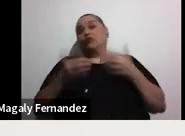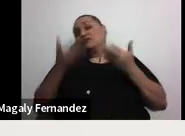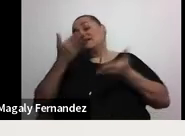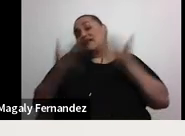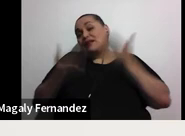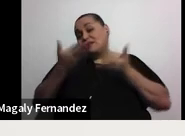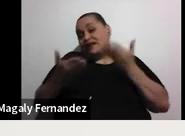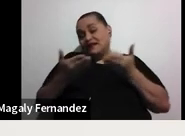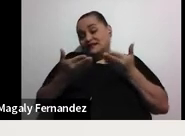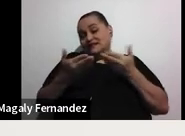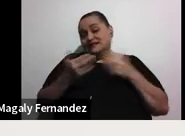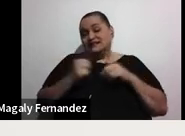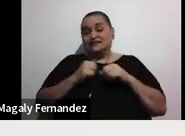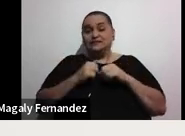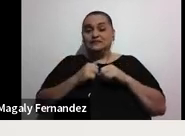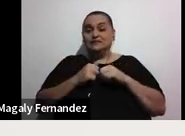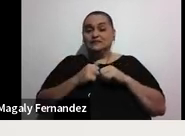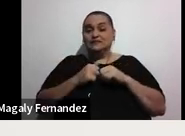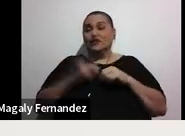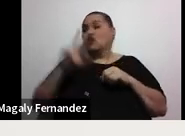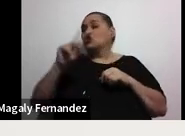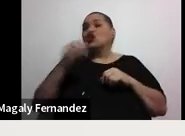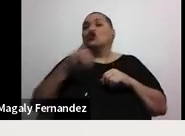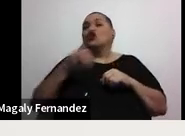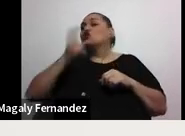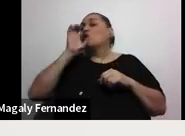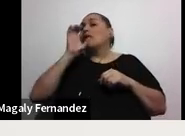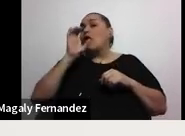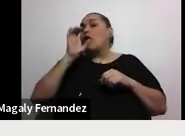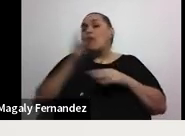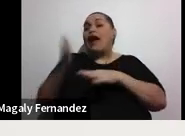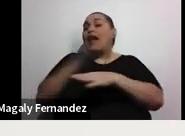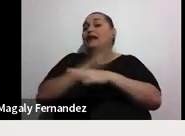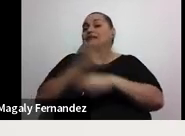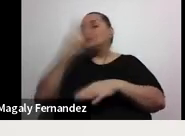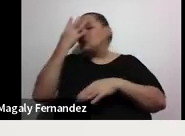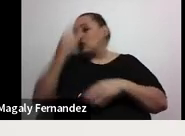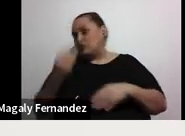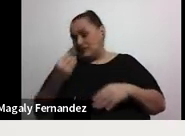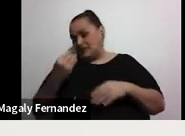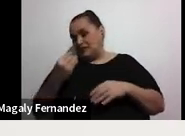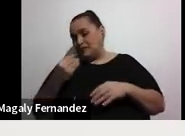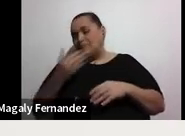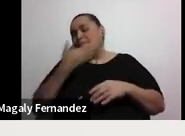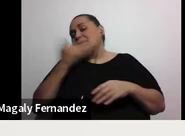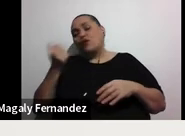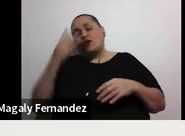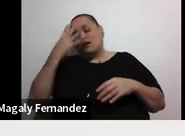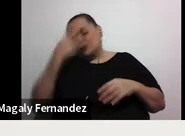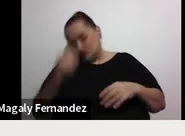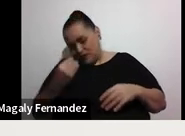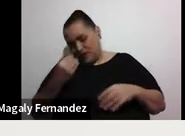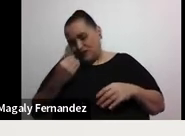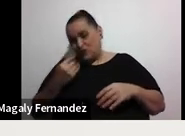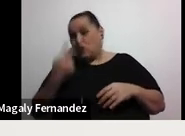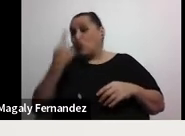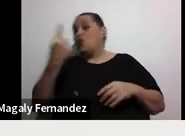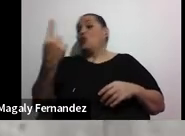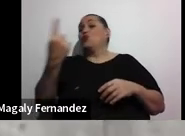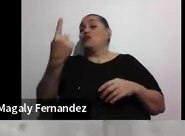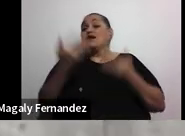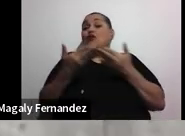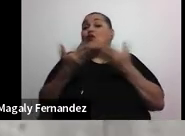no ¿cómo se llama? No tomar agua antes de ir a dormir eso me mejora el sueño. Una única cosa puede darme un cambio